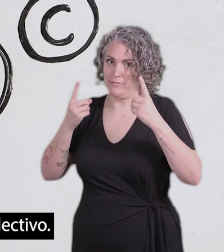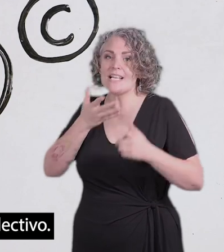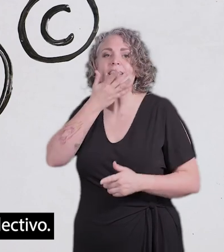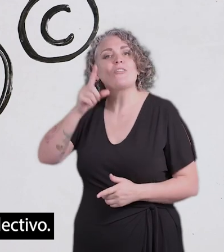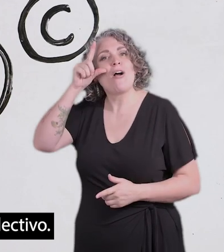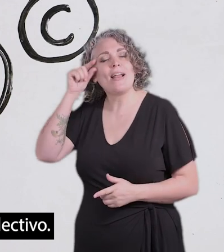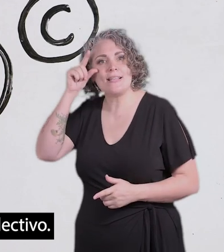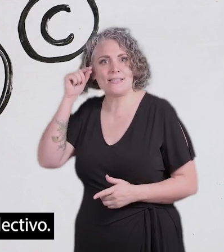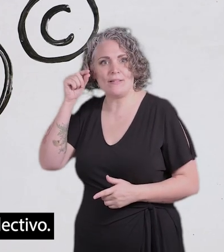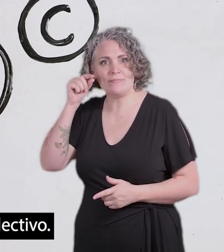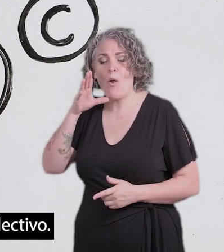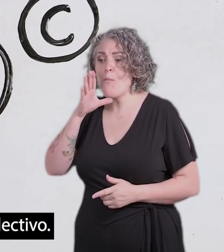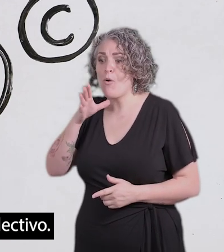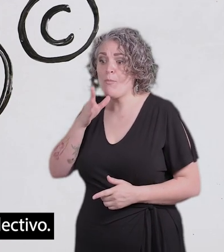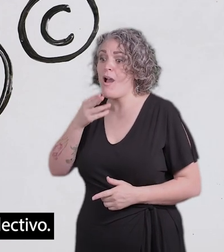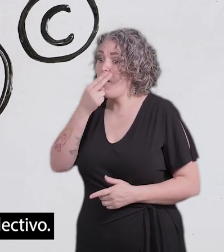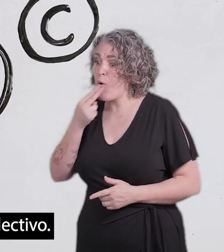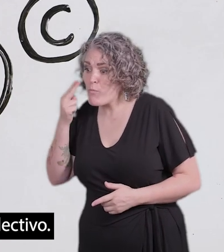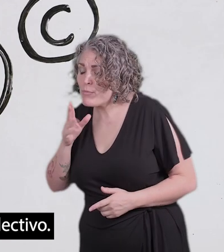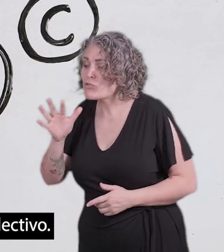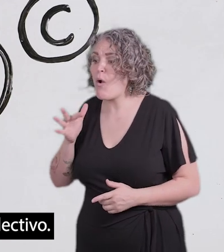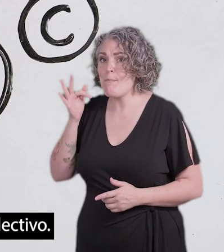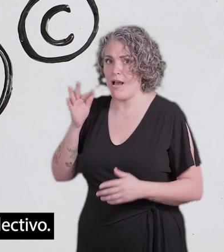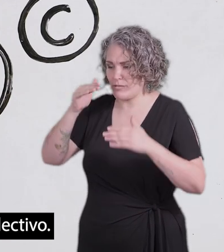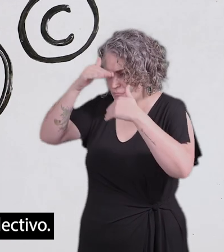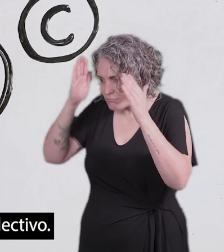compromiso y dedicación a este colectivo